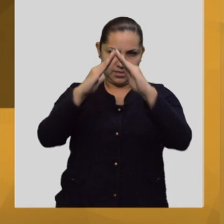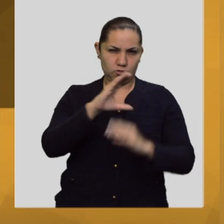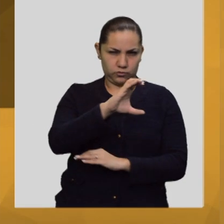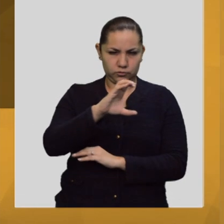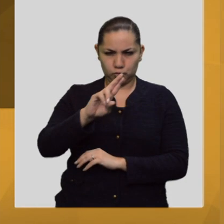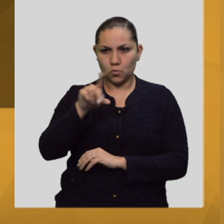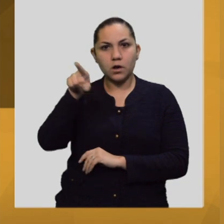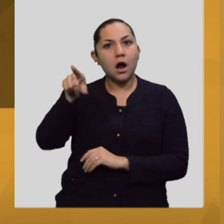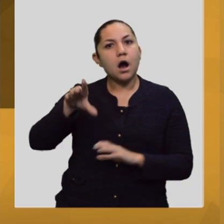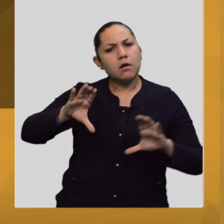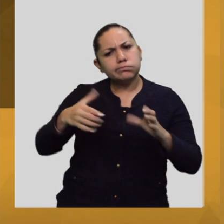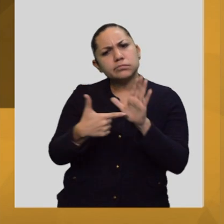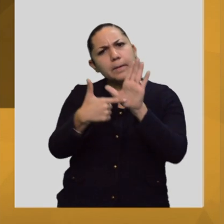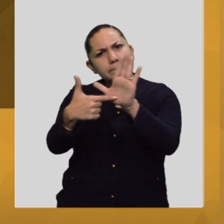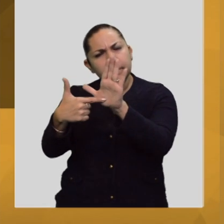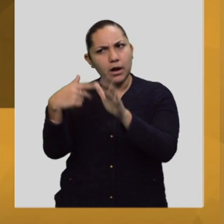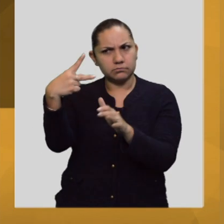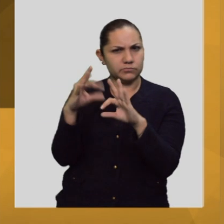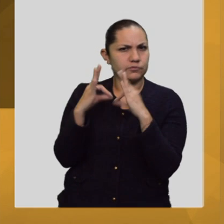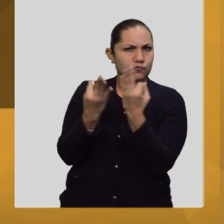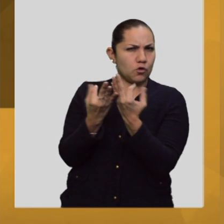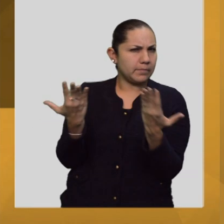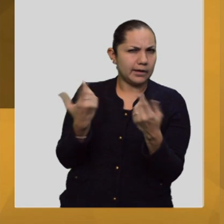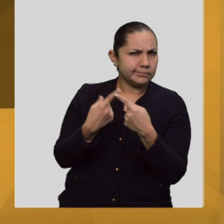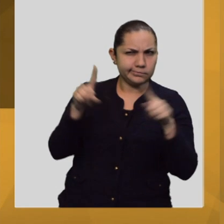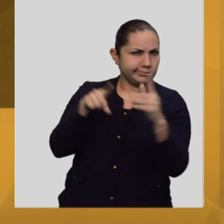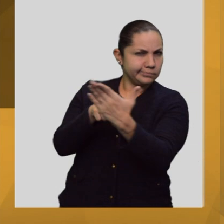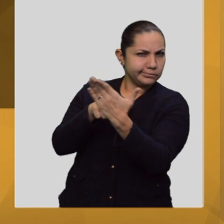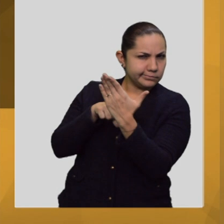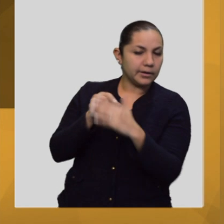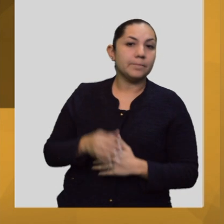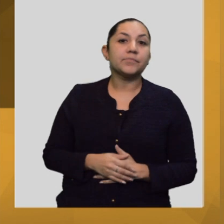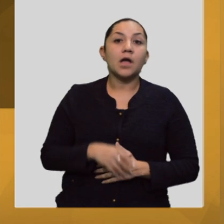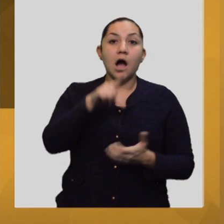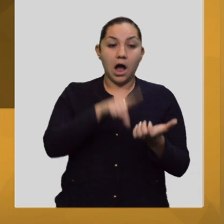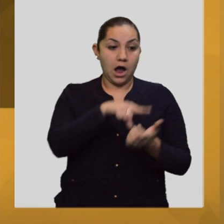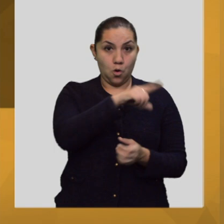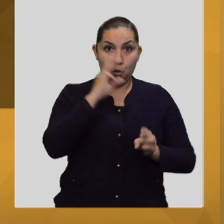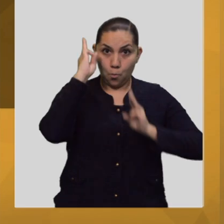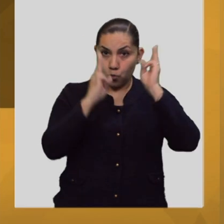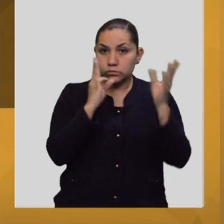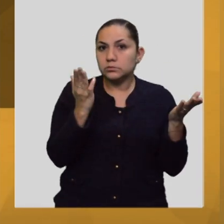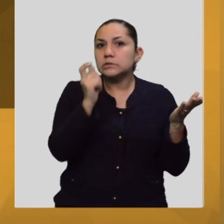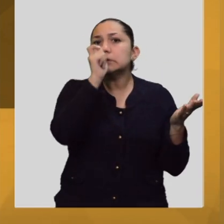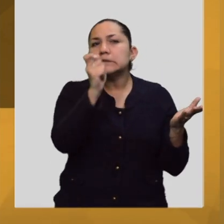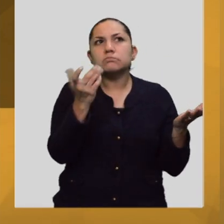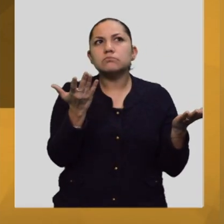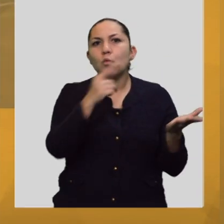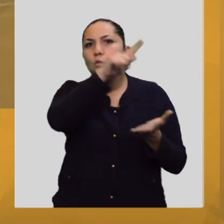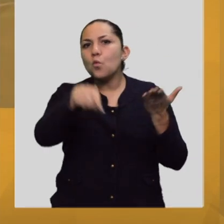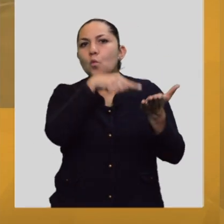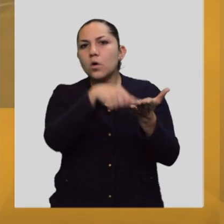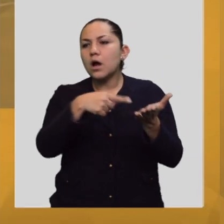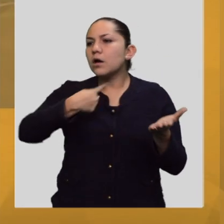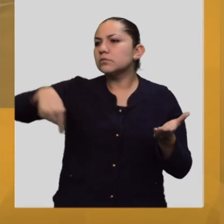Tlatelolco. En el caso del M68, la idea de museo y de vanguardia, pues viene primero de dejar entender al museo simplemente